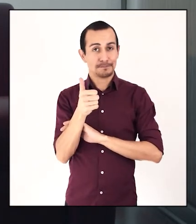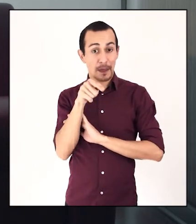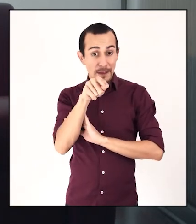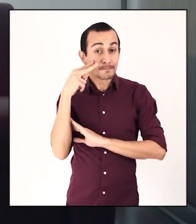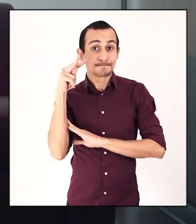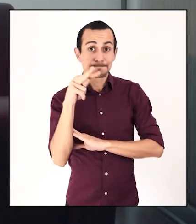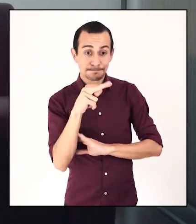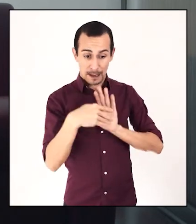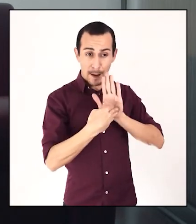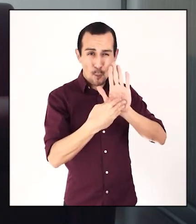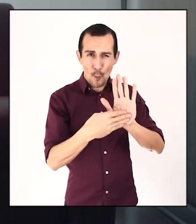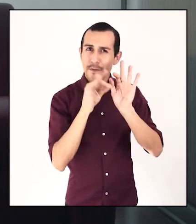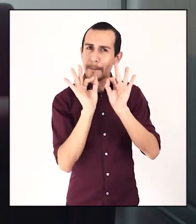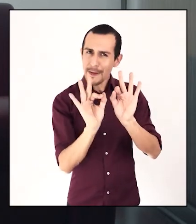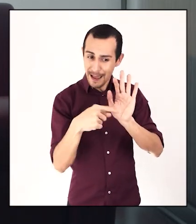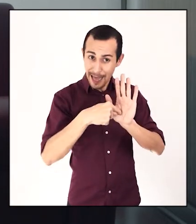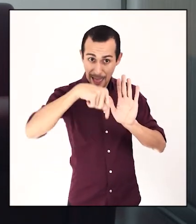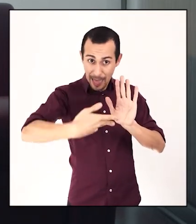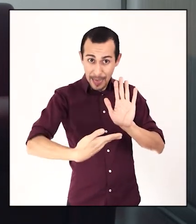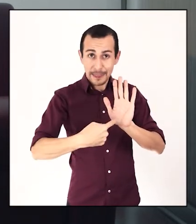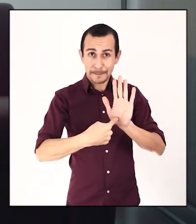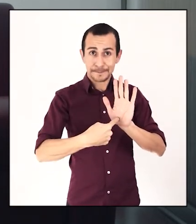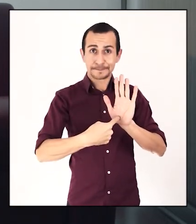punto de vista, esta muestra en particular,